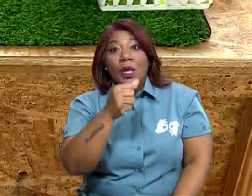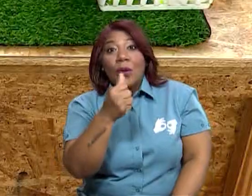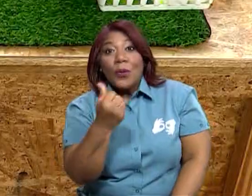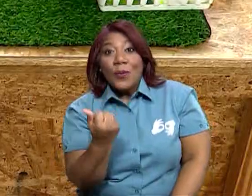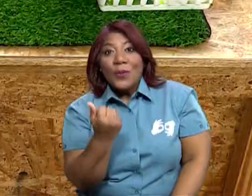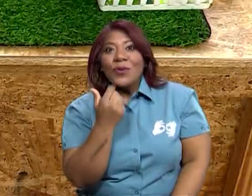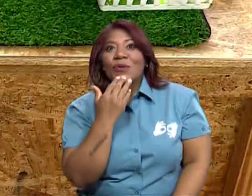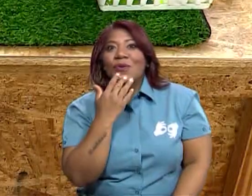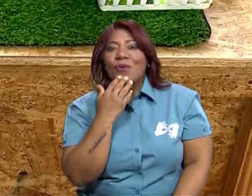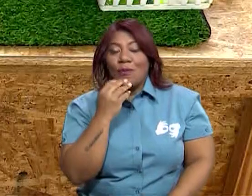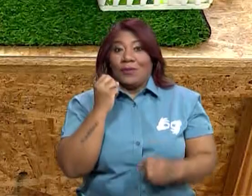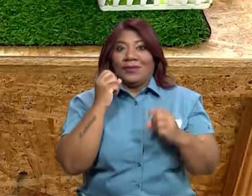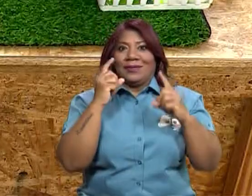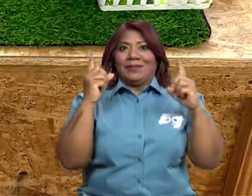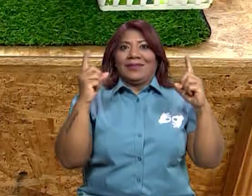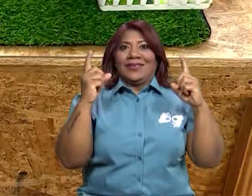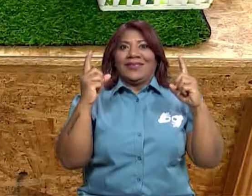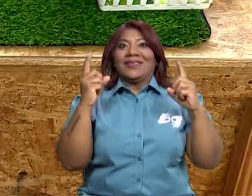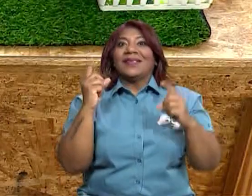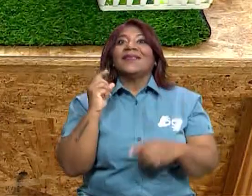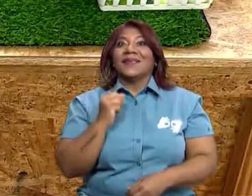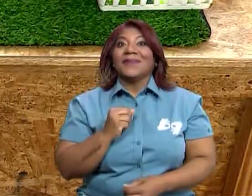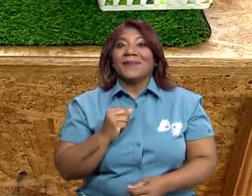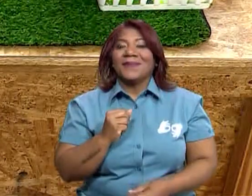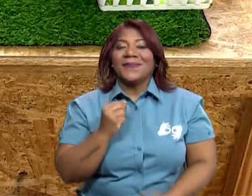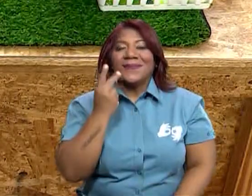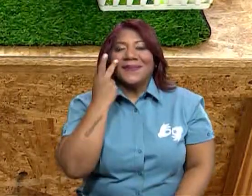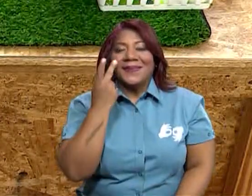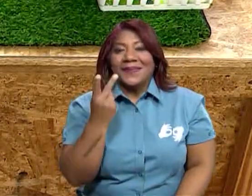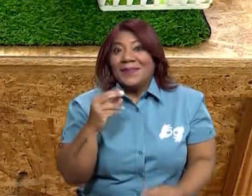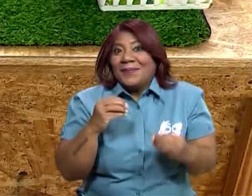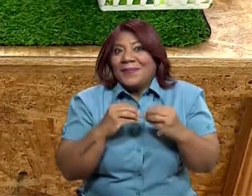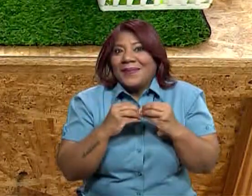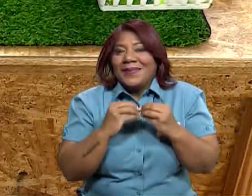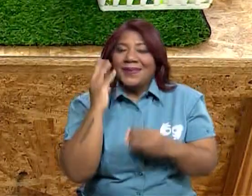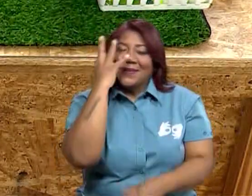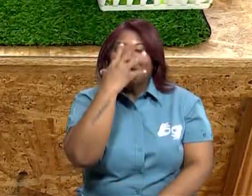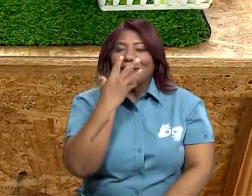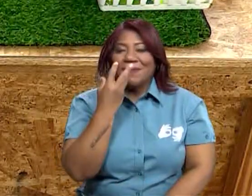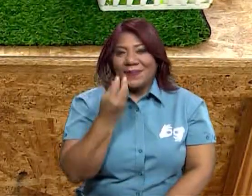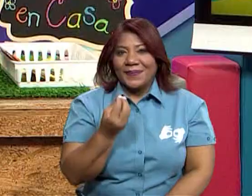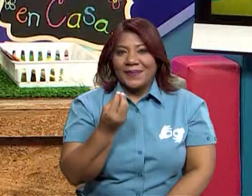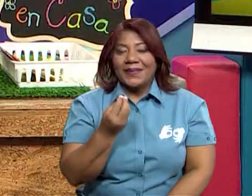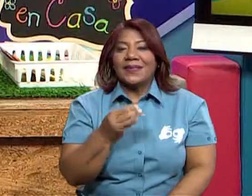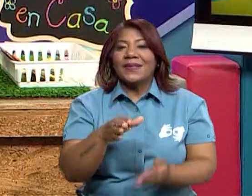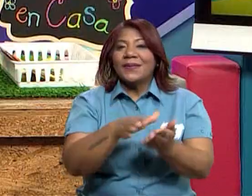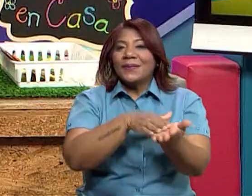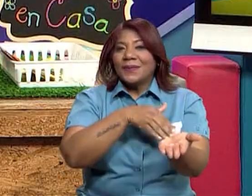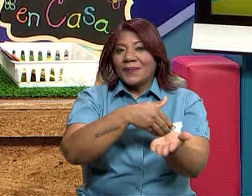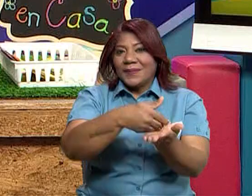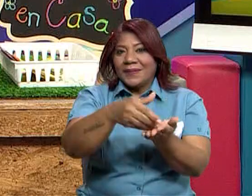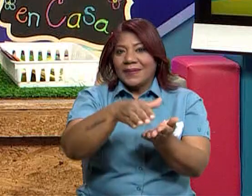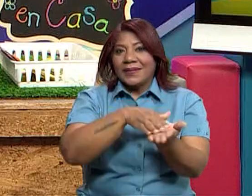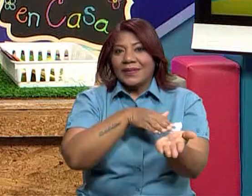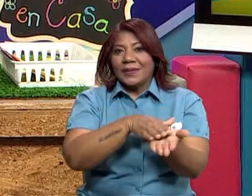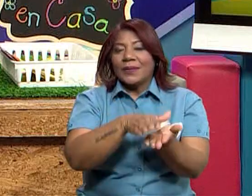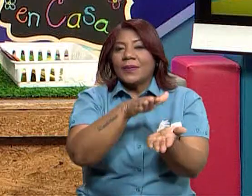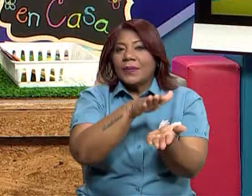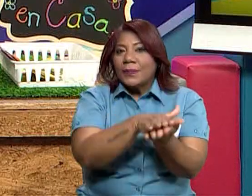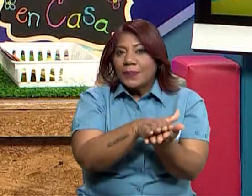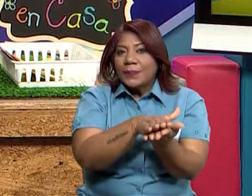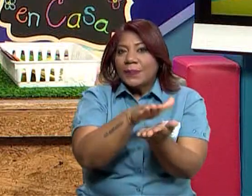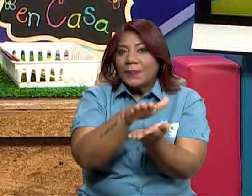Aquí te puede ayudar, vamos a trabajar mucho, lo que es la motricidad fina. Vamos a ponerle un poquito de gomita. ¿Ok?